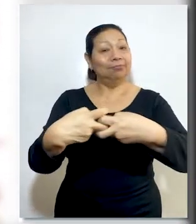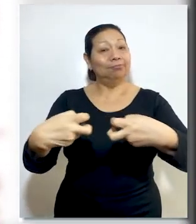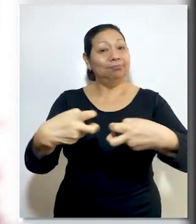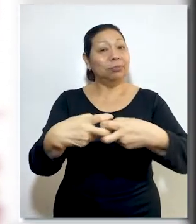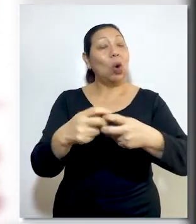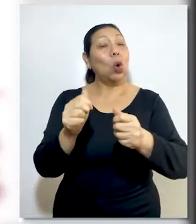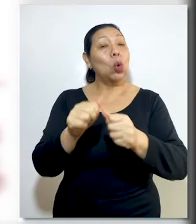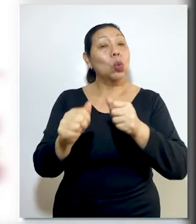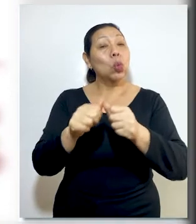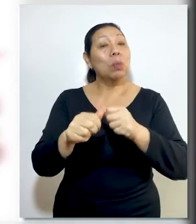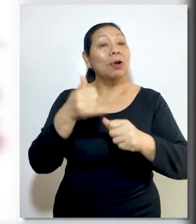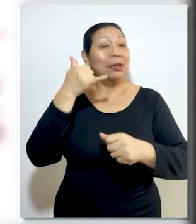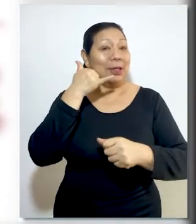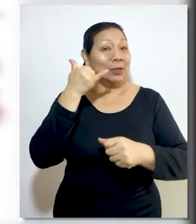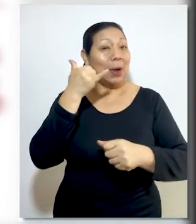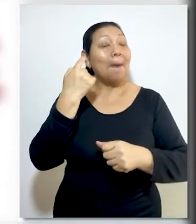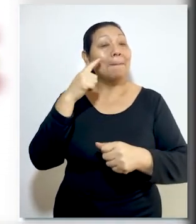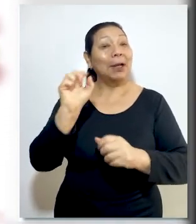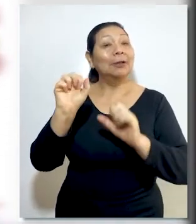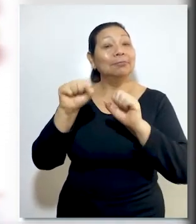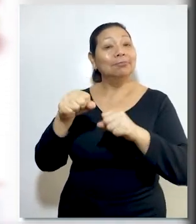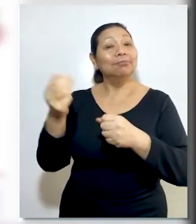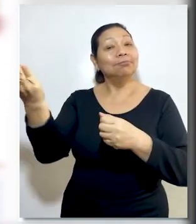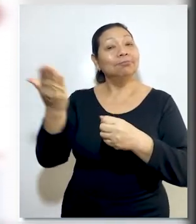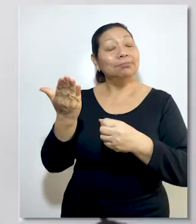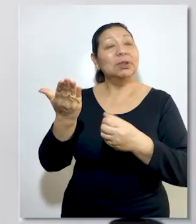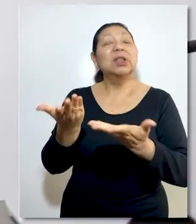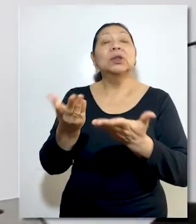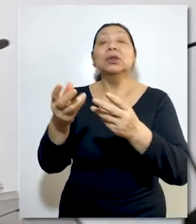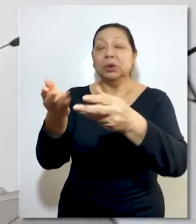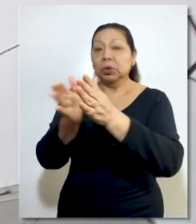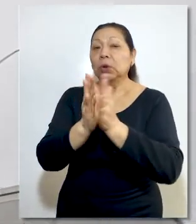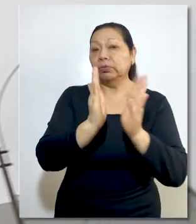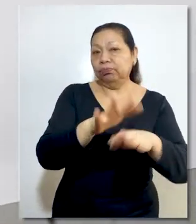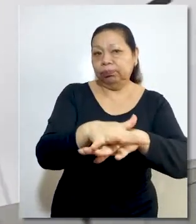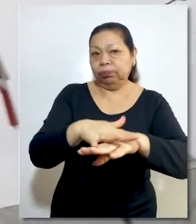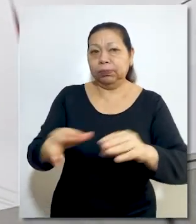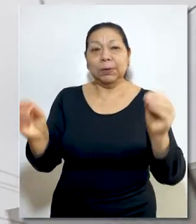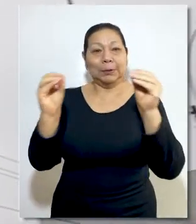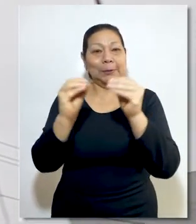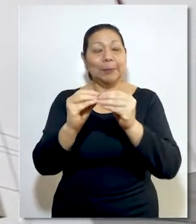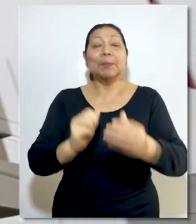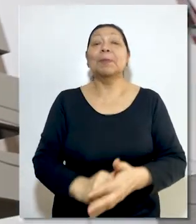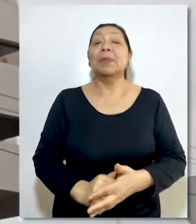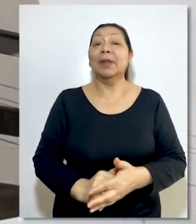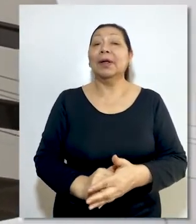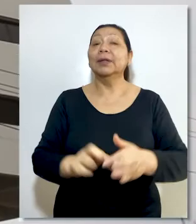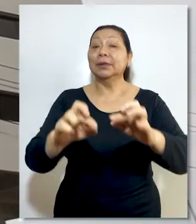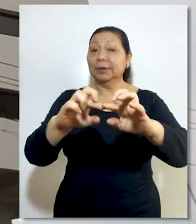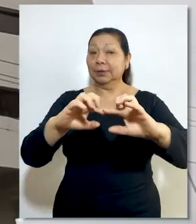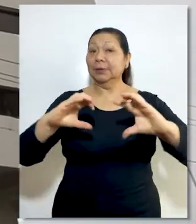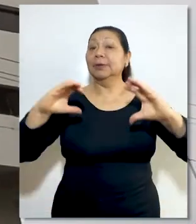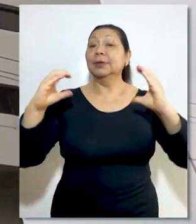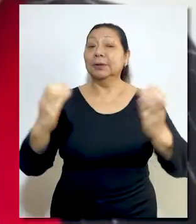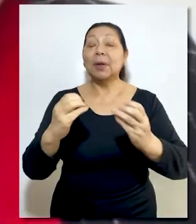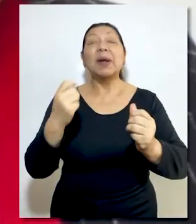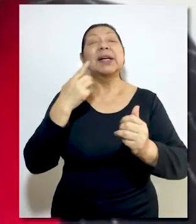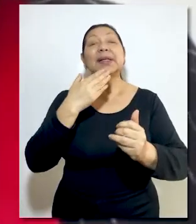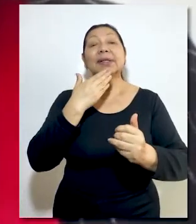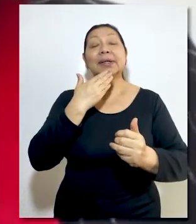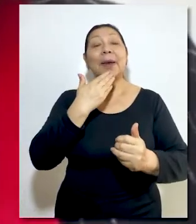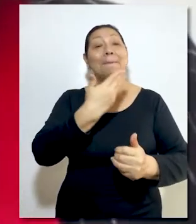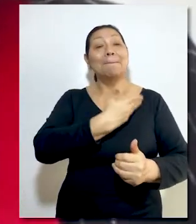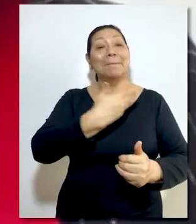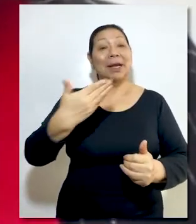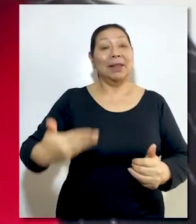electrónico y número de celular para efectuar las respectivas coordinaciones. El Pleno está conformado